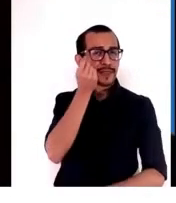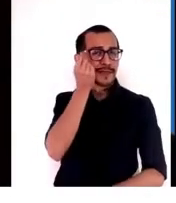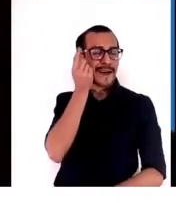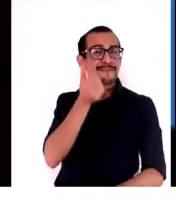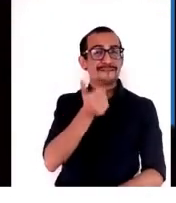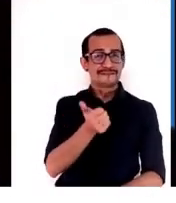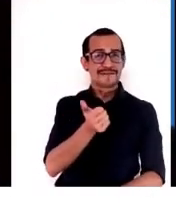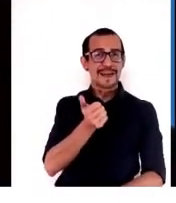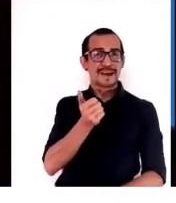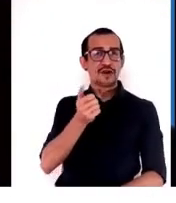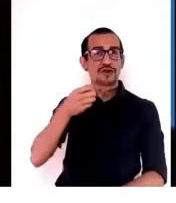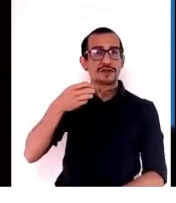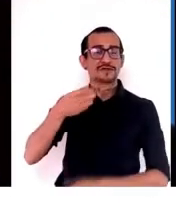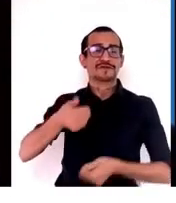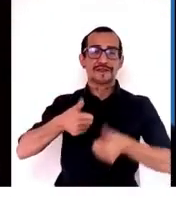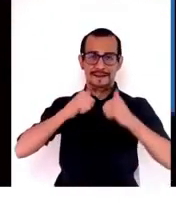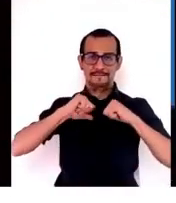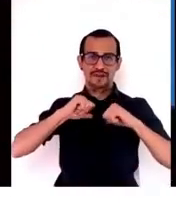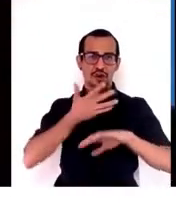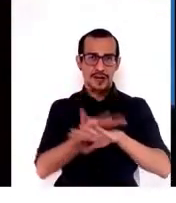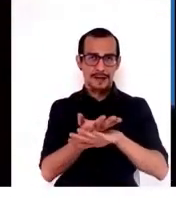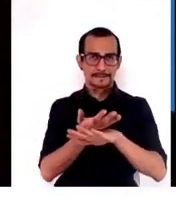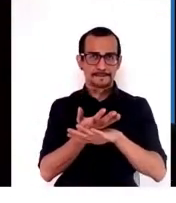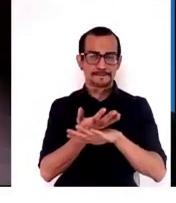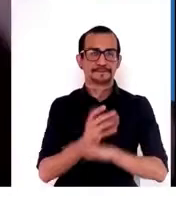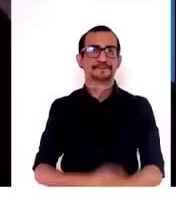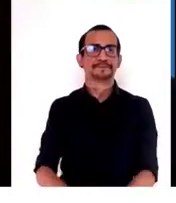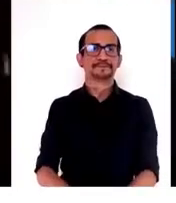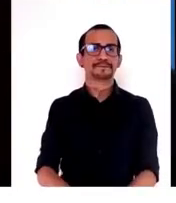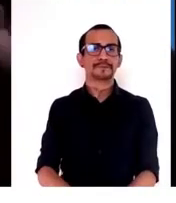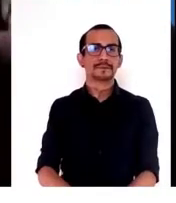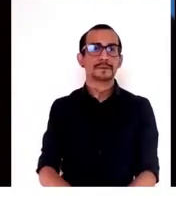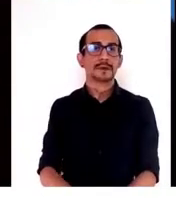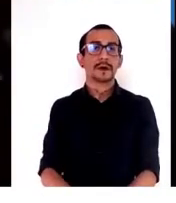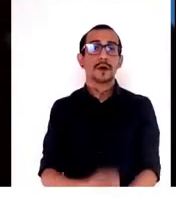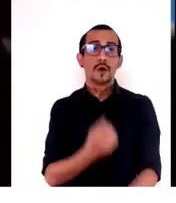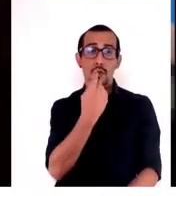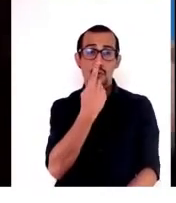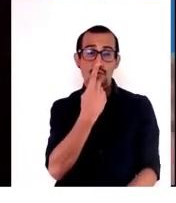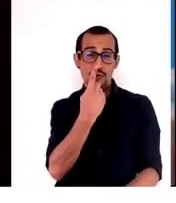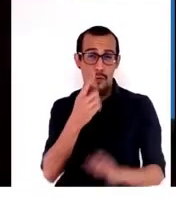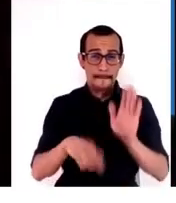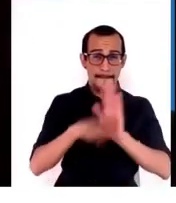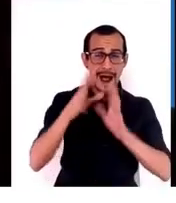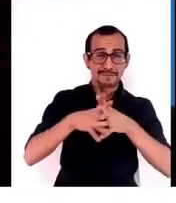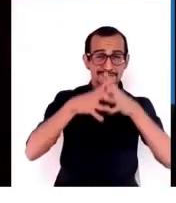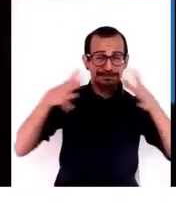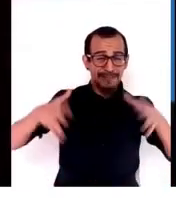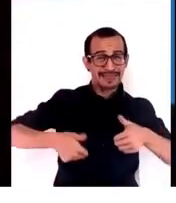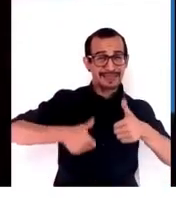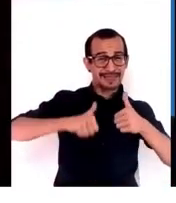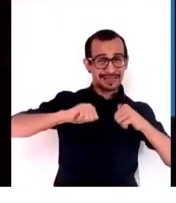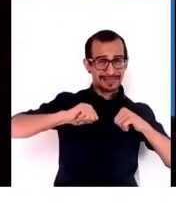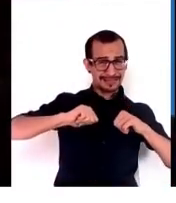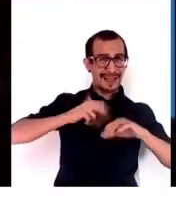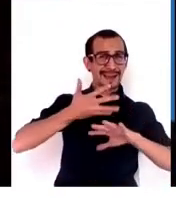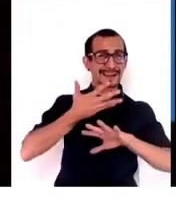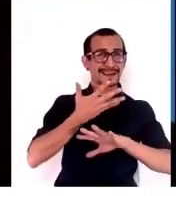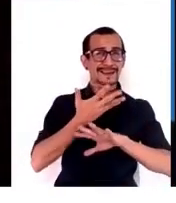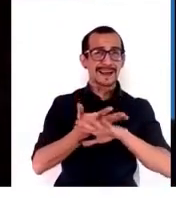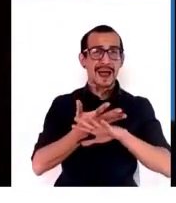los desafíos que tenemos. Uno de los grandes desafíos que tenemos es que la población mundial